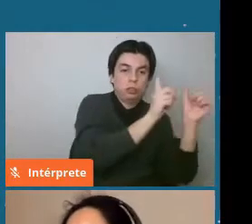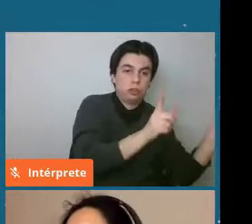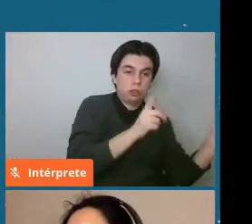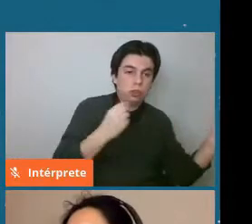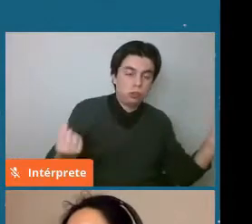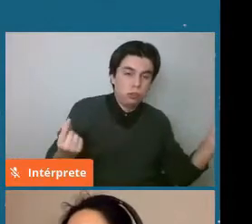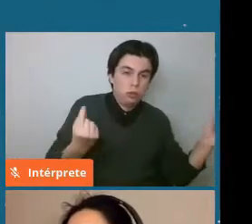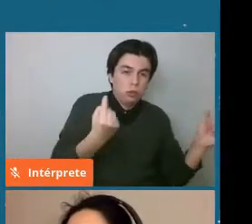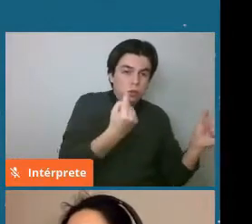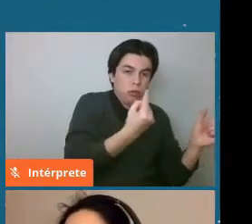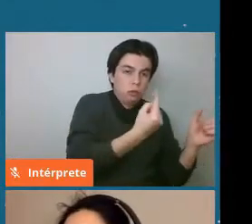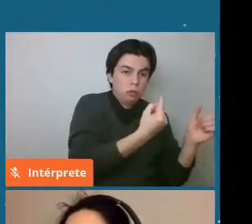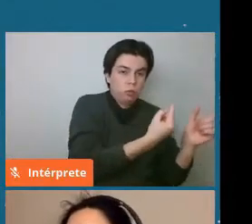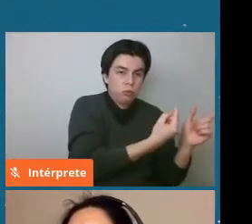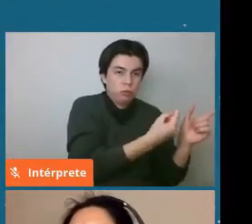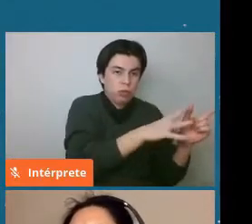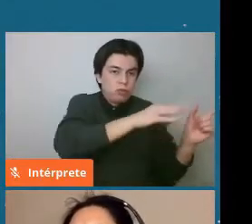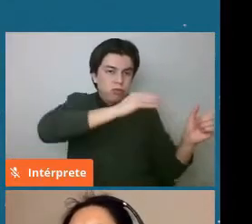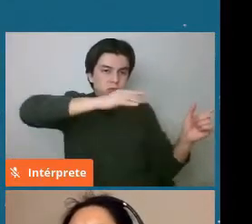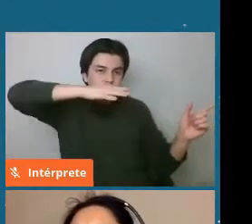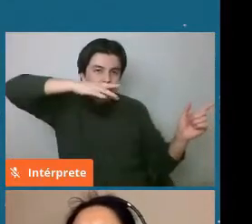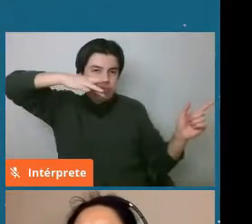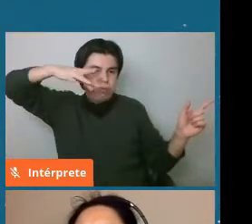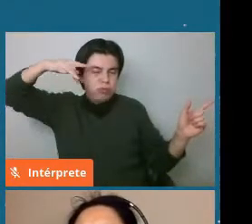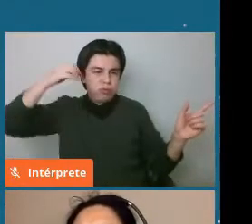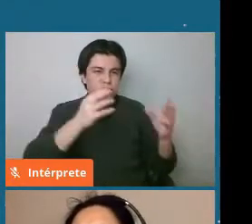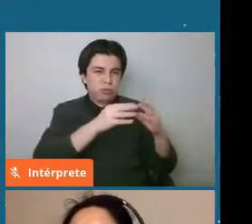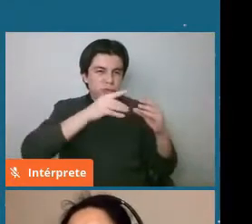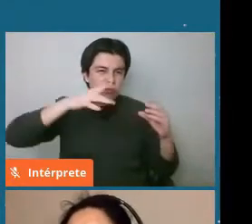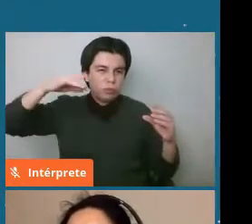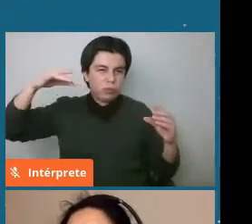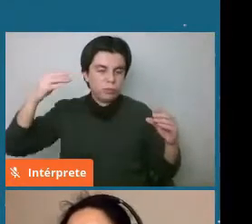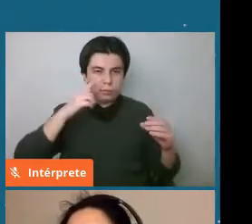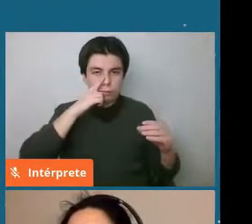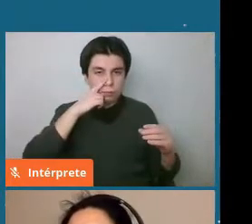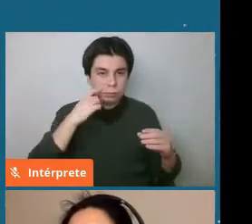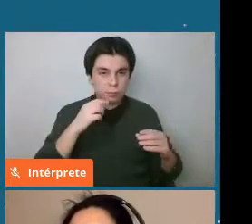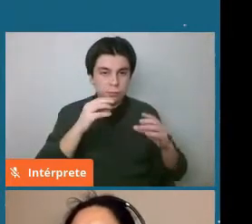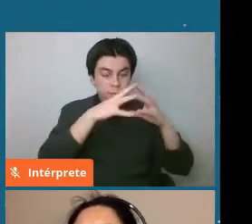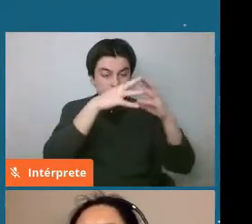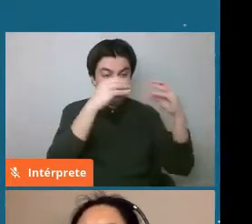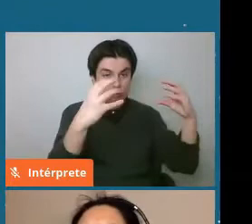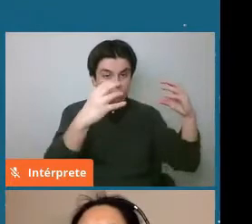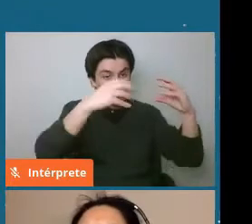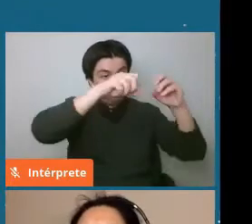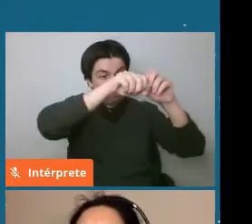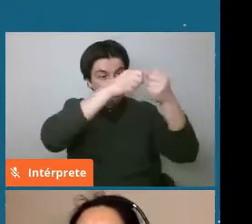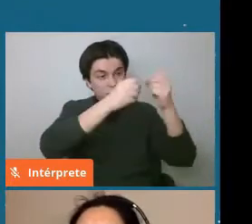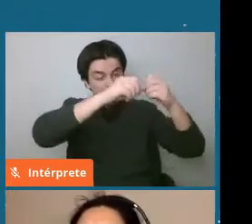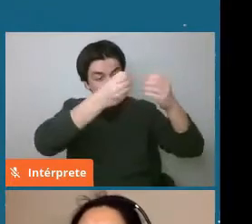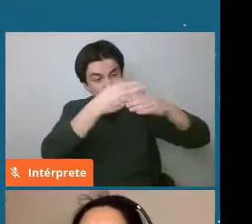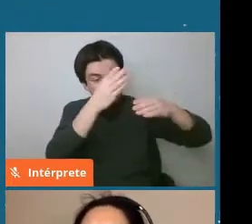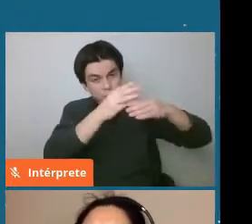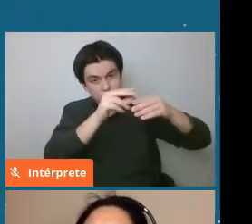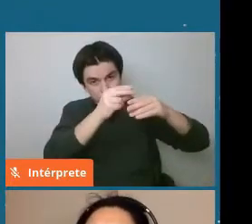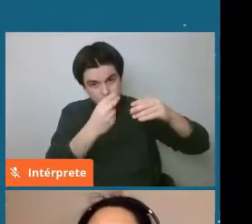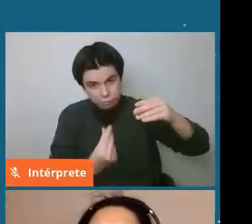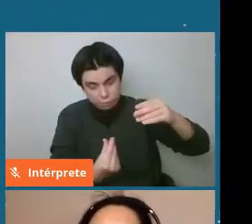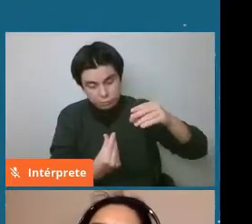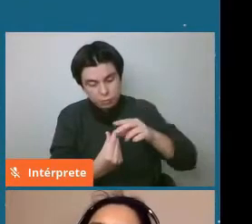cola muy grande. Los meteoróides son los fragmentos de estas rocas que pueden viajar